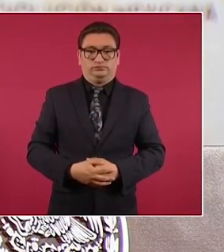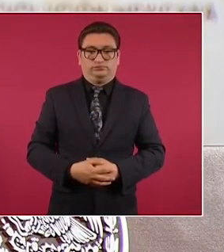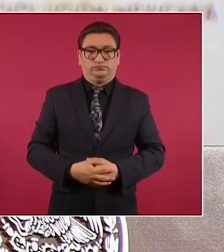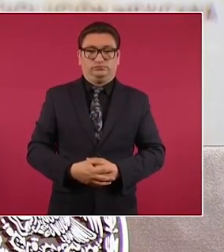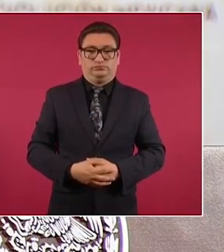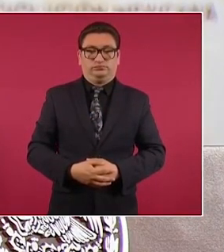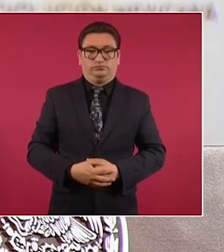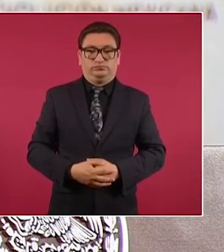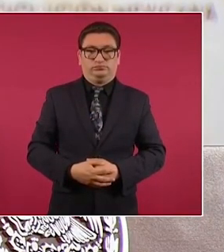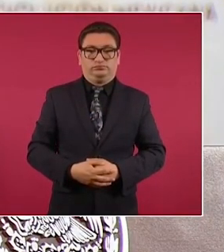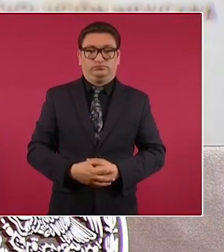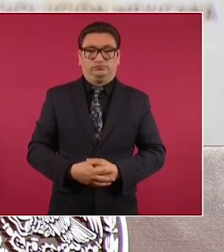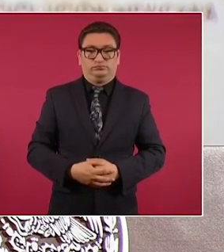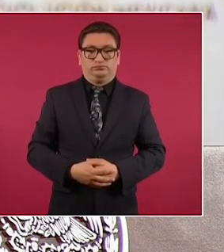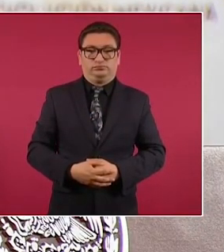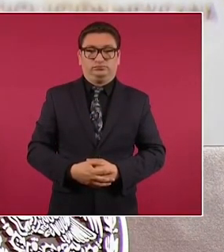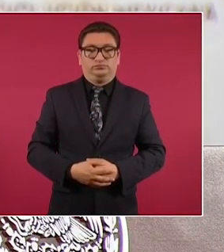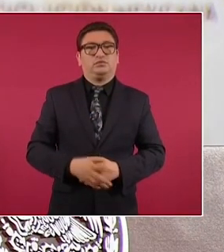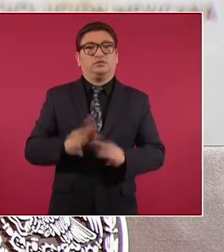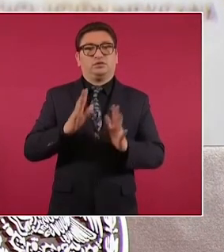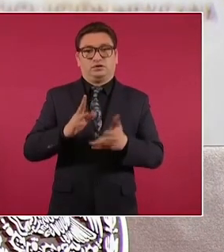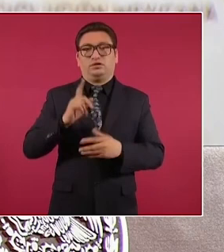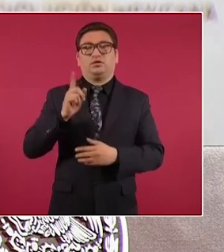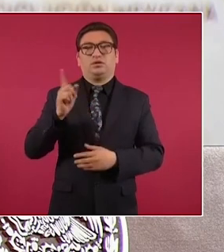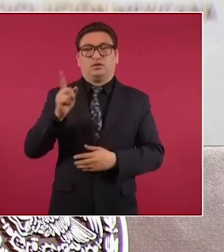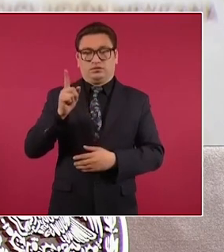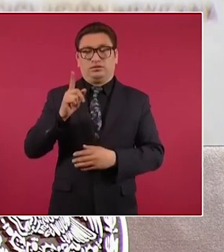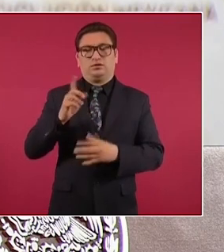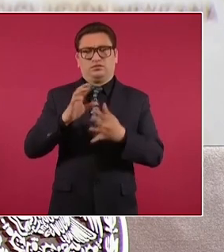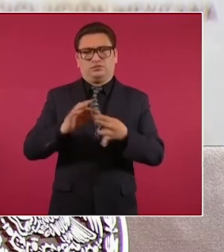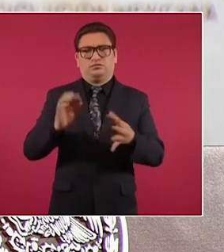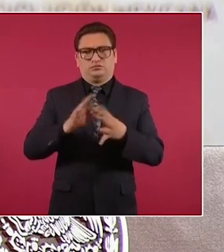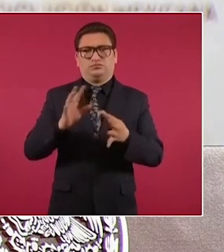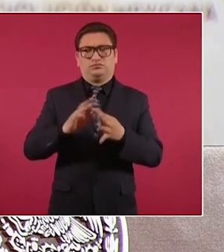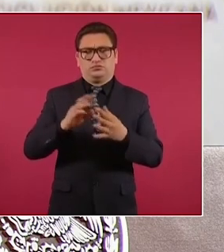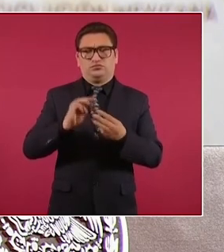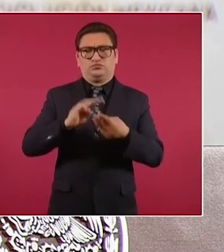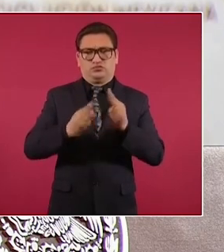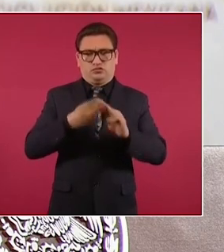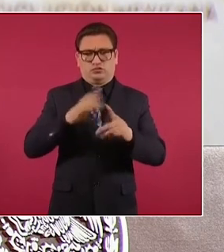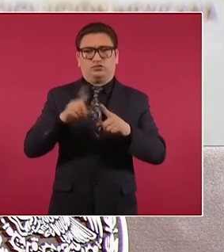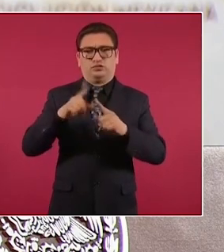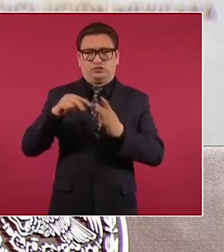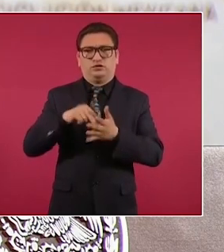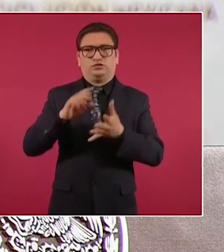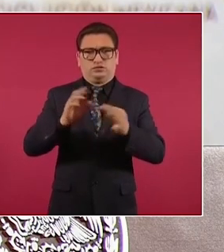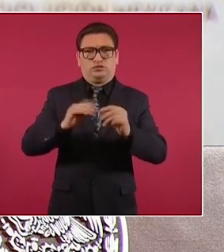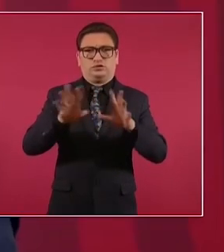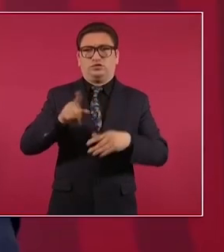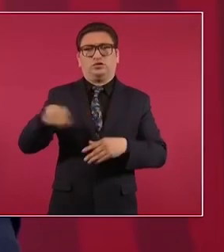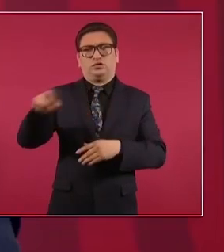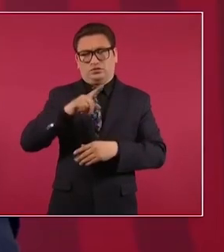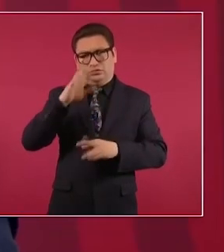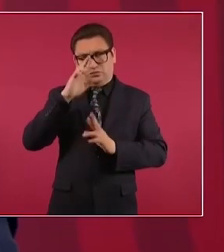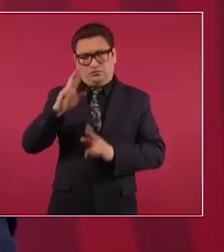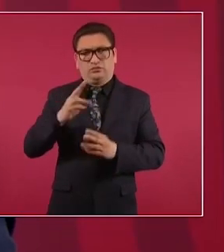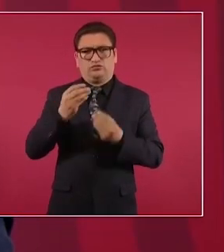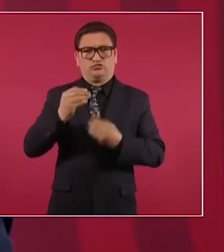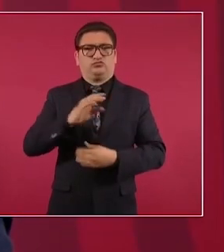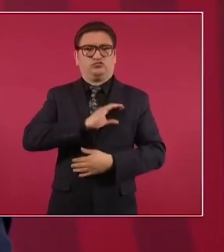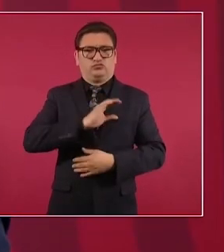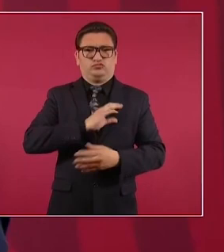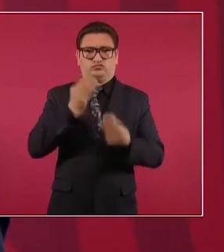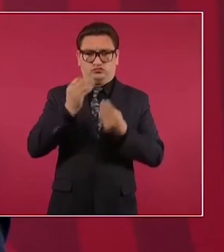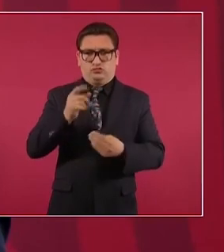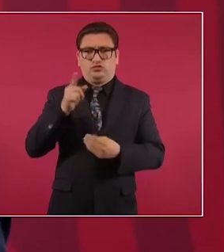ella da a conocer los motivos la queremos mucho la respetamos mucho lo que